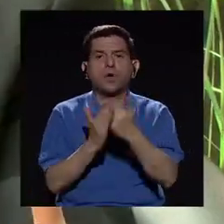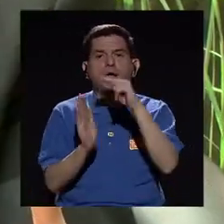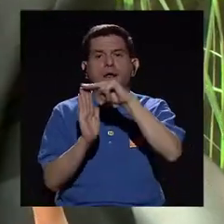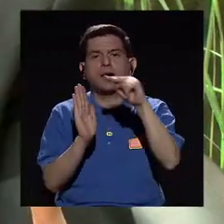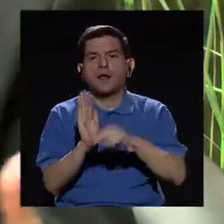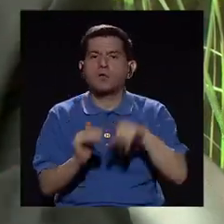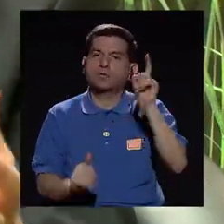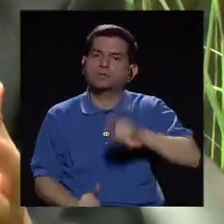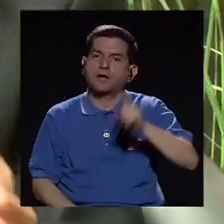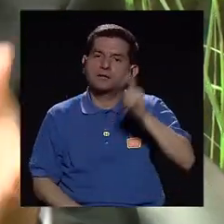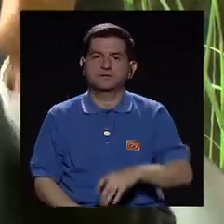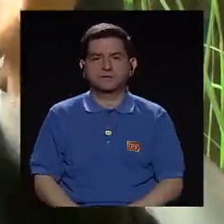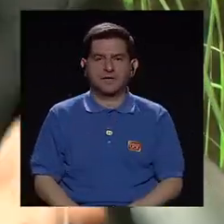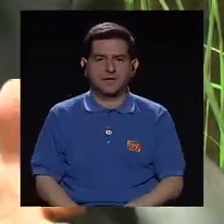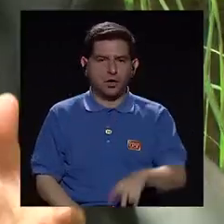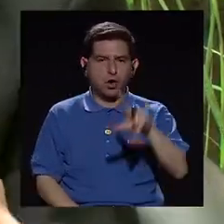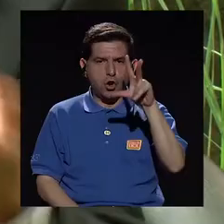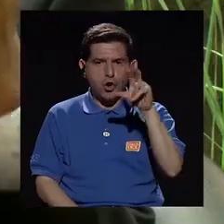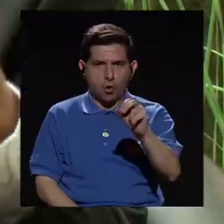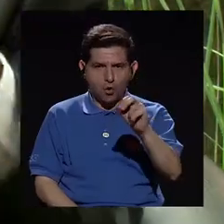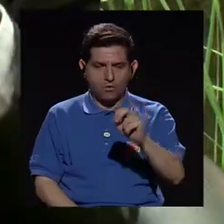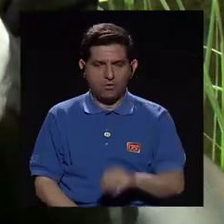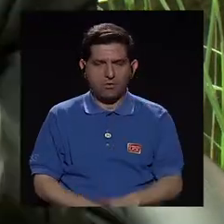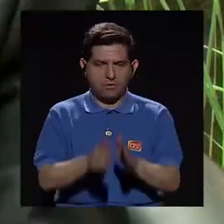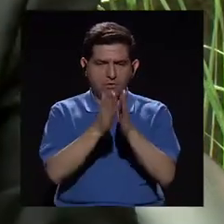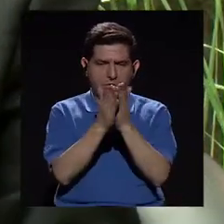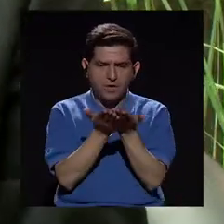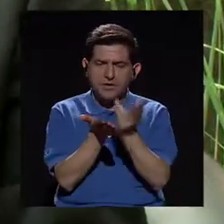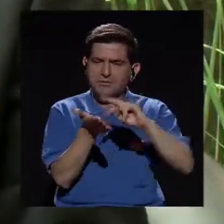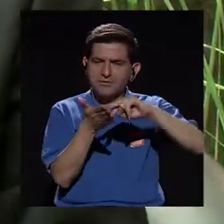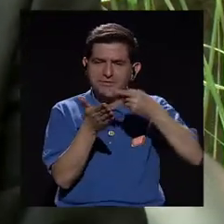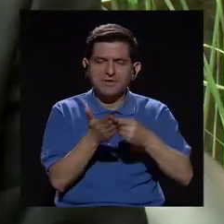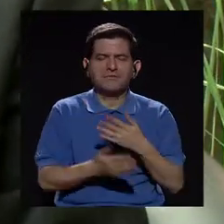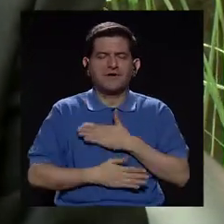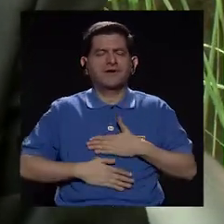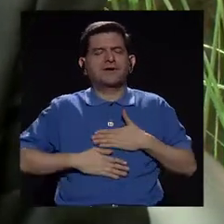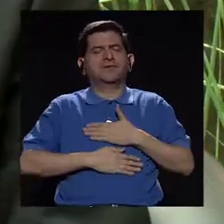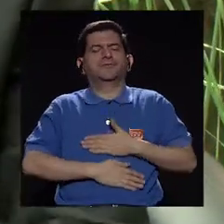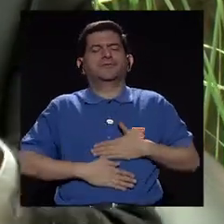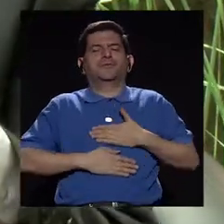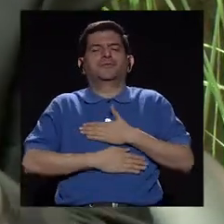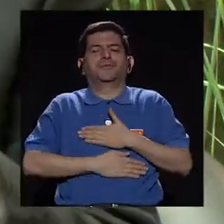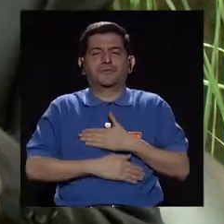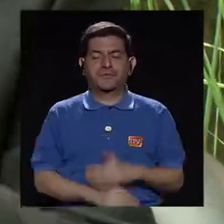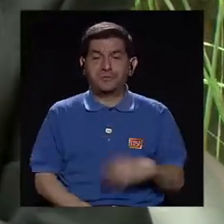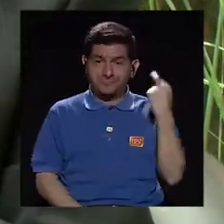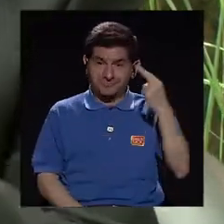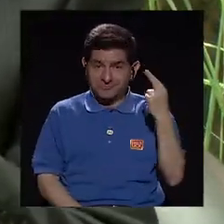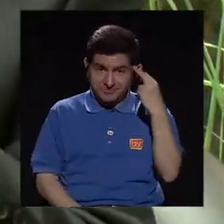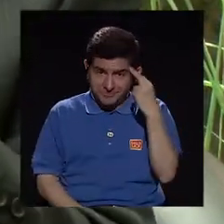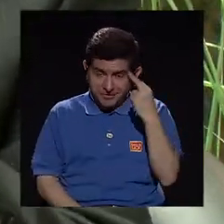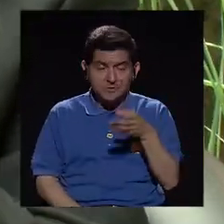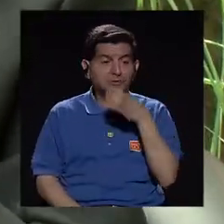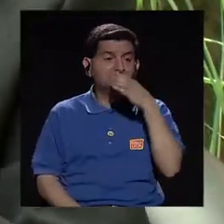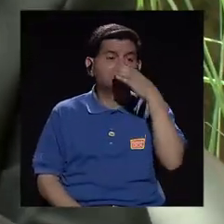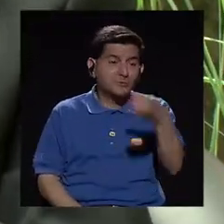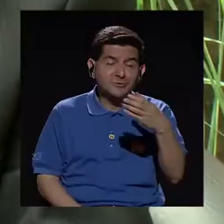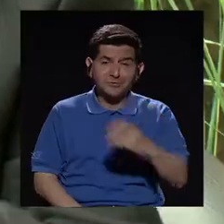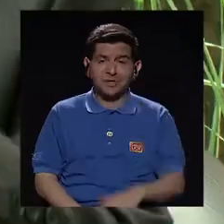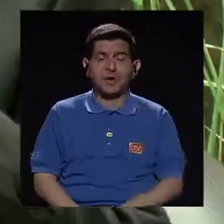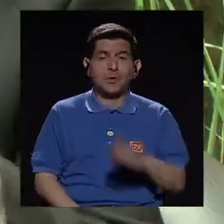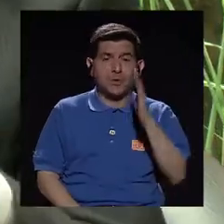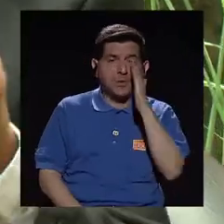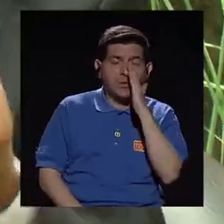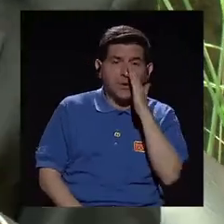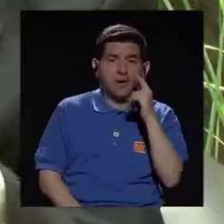buenas notas. No, ese libro es para el goce estético. Entonces, por eso es que se recomienda tanto